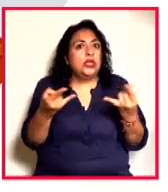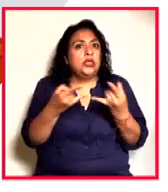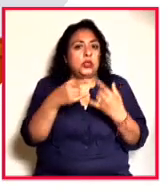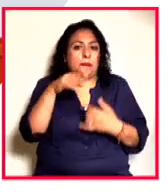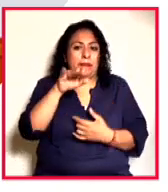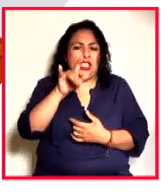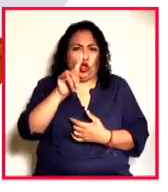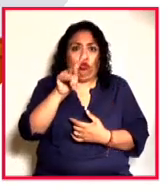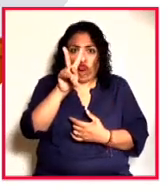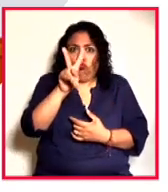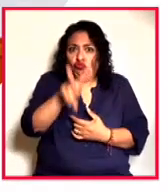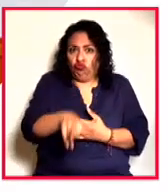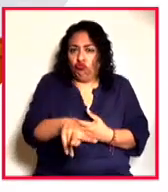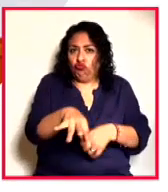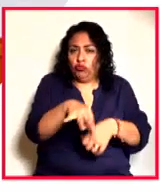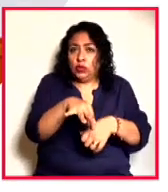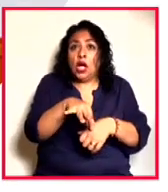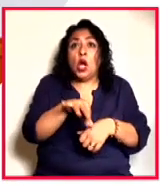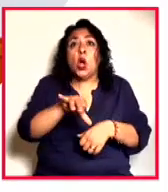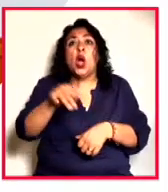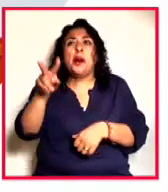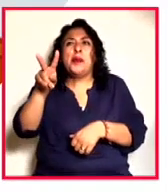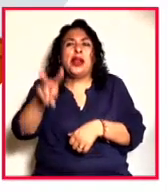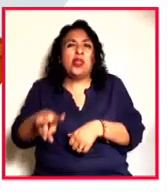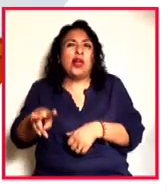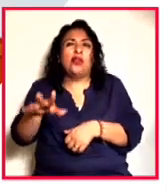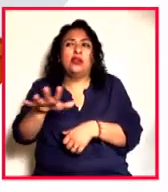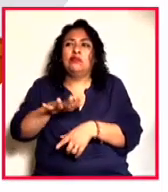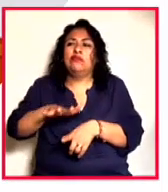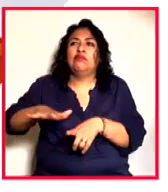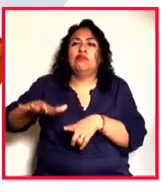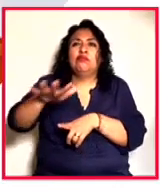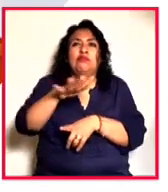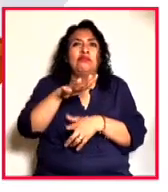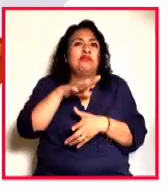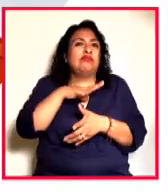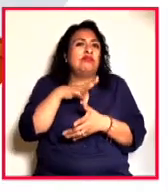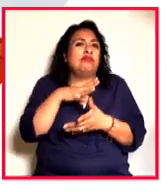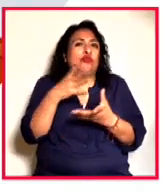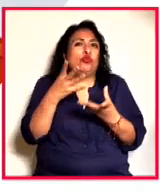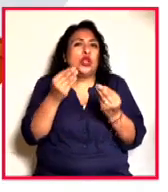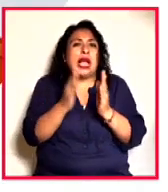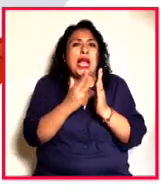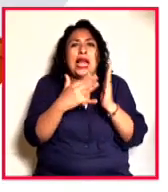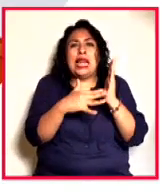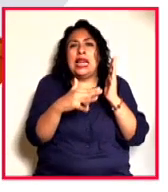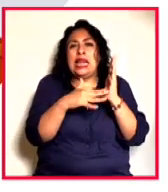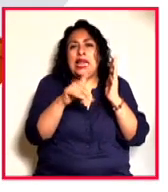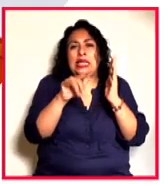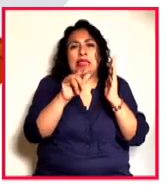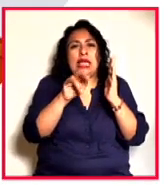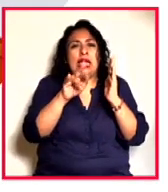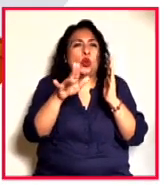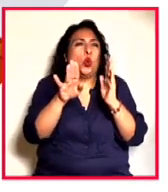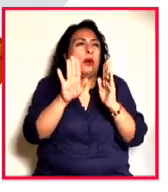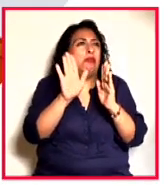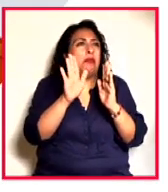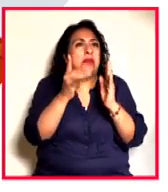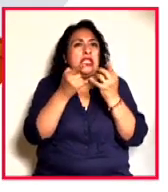y de verdades que se desenvuelven plenamente en literatura como mitos